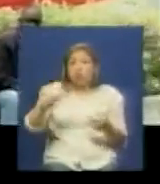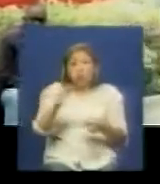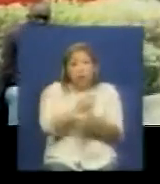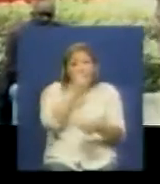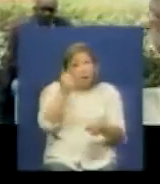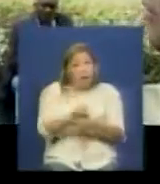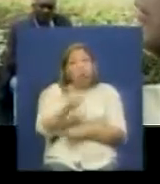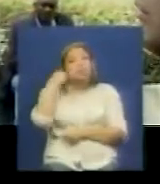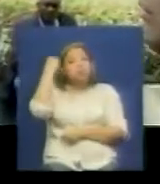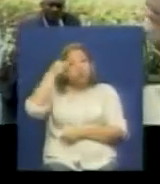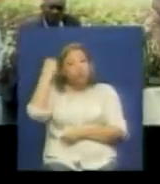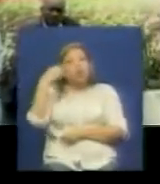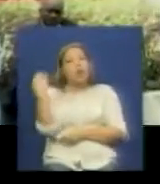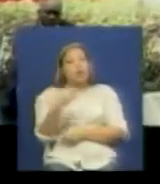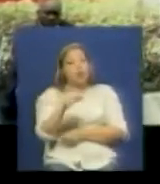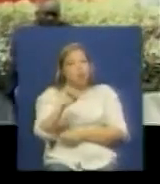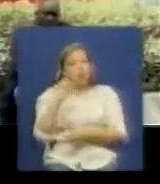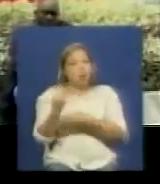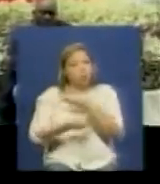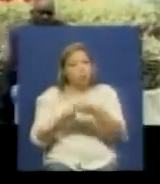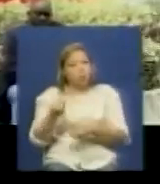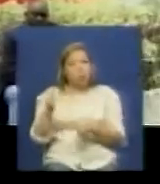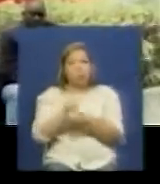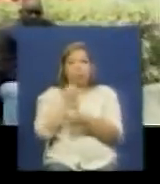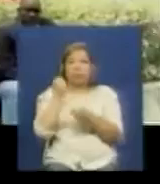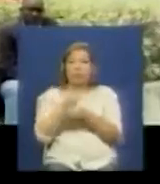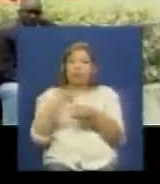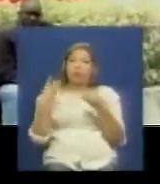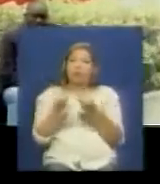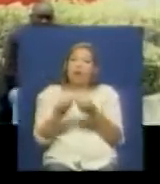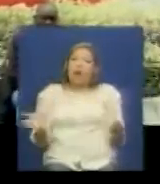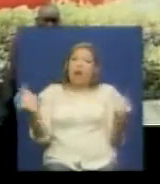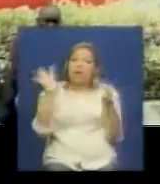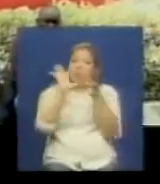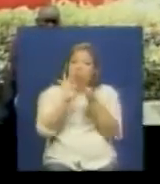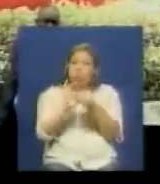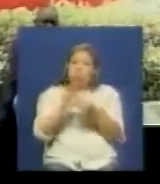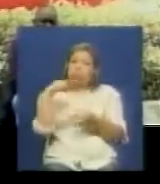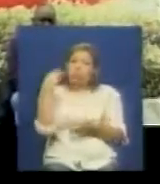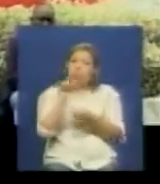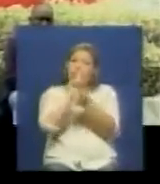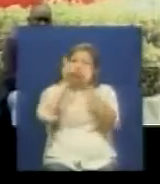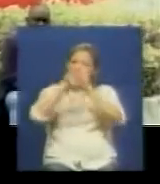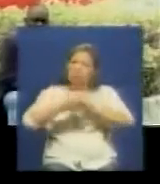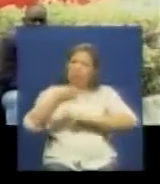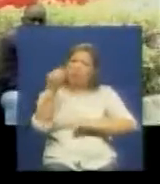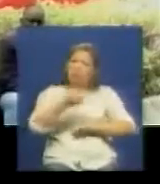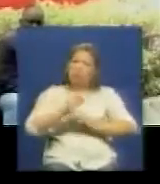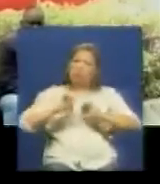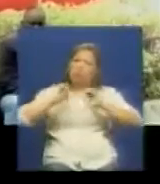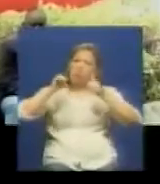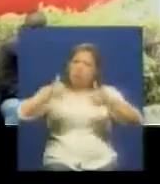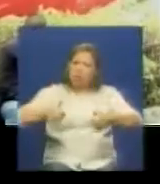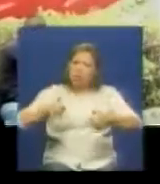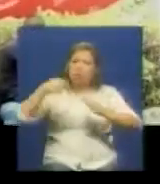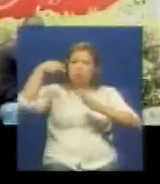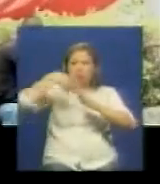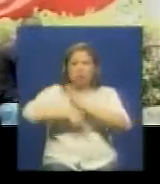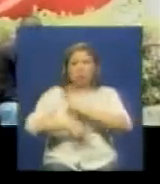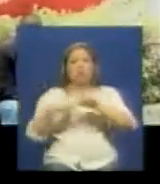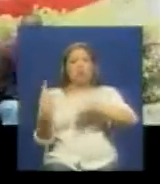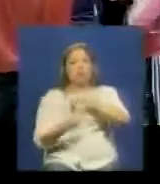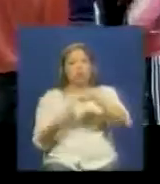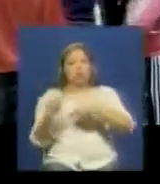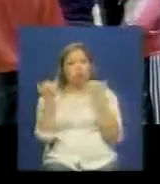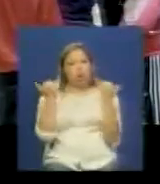trabajadores conscientes lo harán tendrán que mantenerse al margen porque esta transformación ahora es cuando es más profunda y más